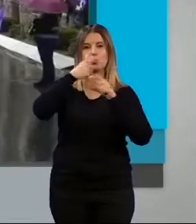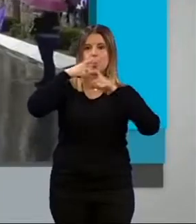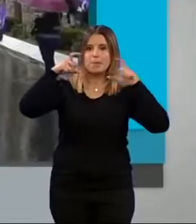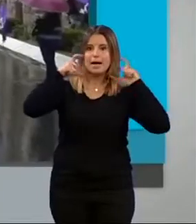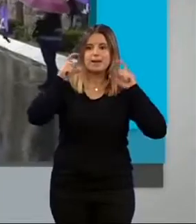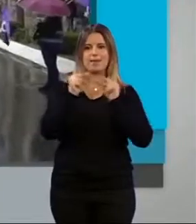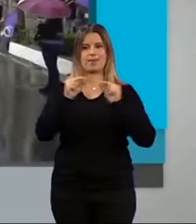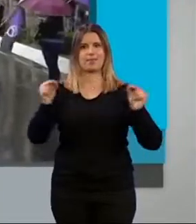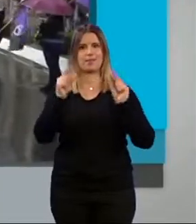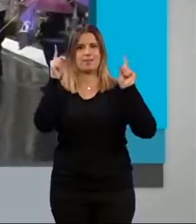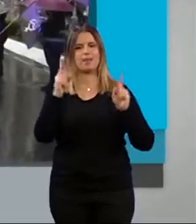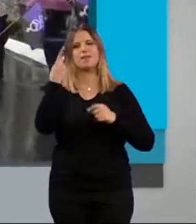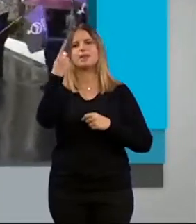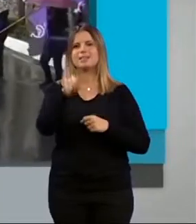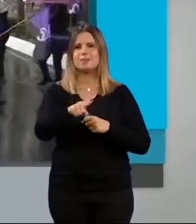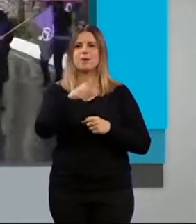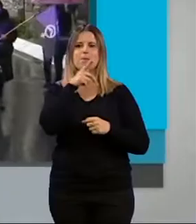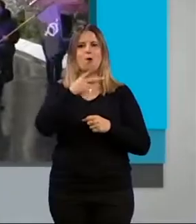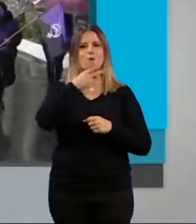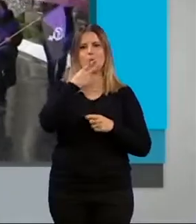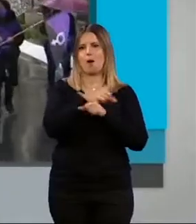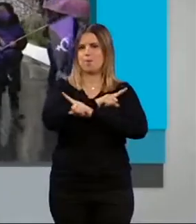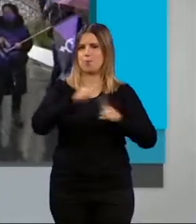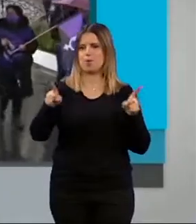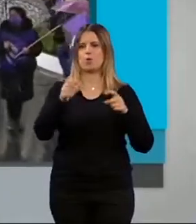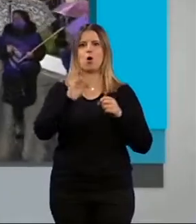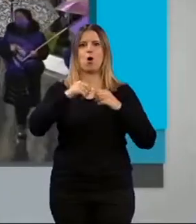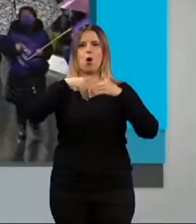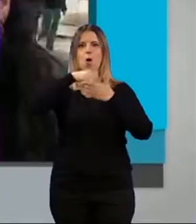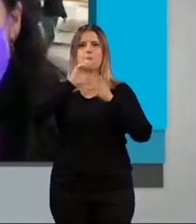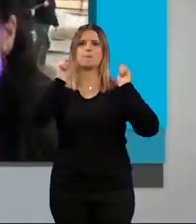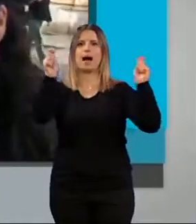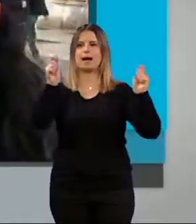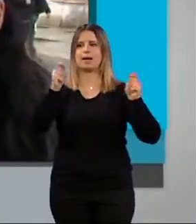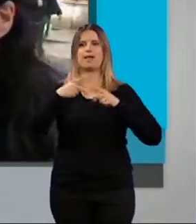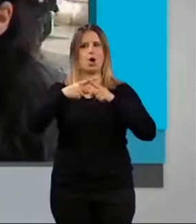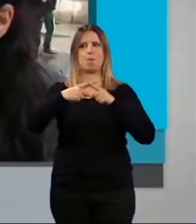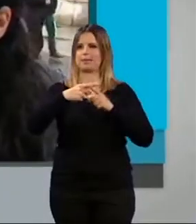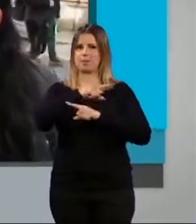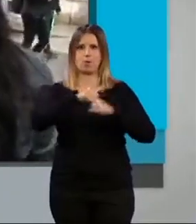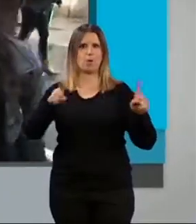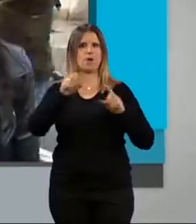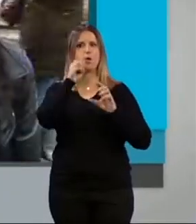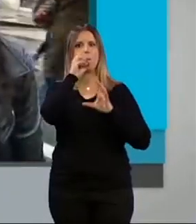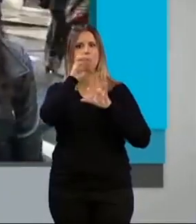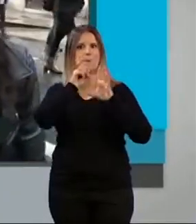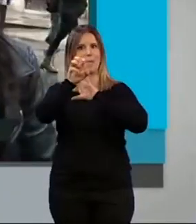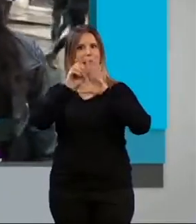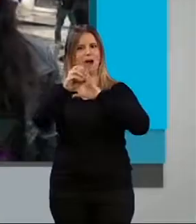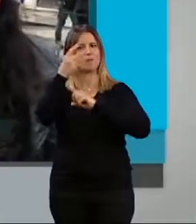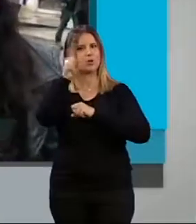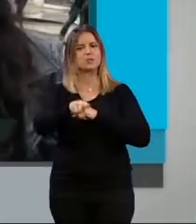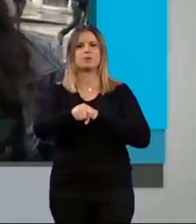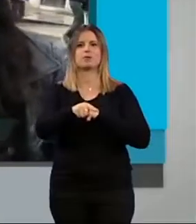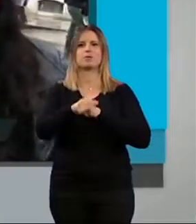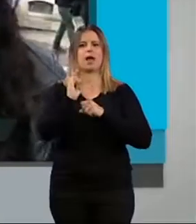y distancia social incluye la prohibición de fumar, compartir pancarta o megáfono. Se hacen solo cuatro filas, que tenemos dos metros de